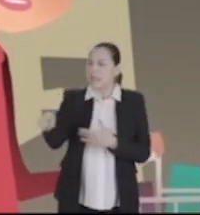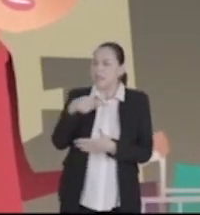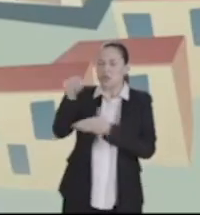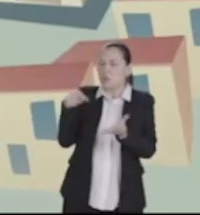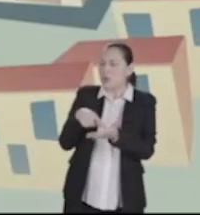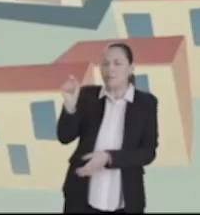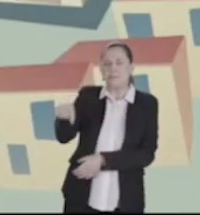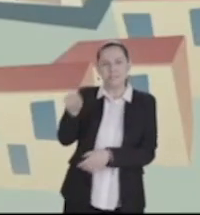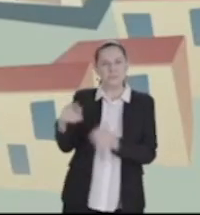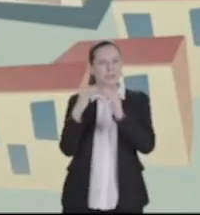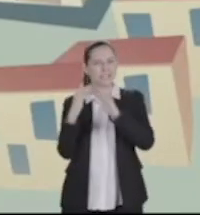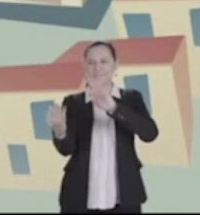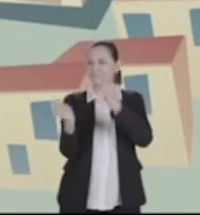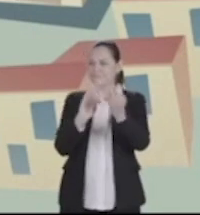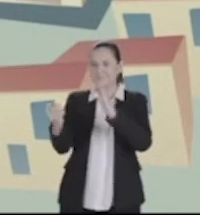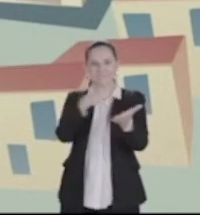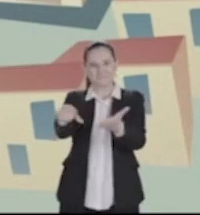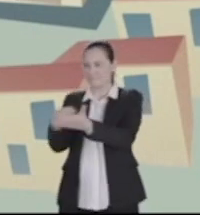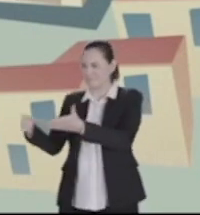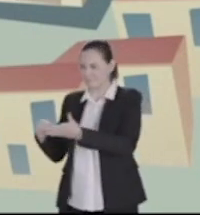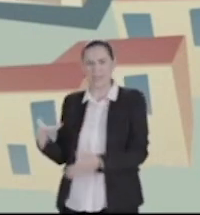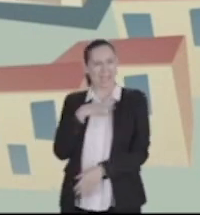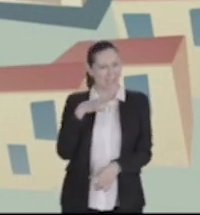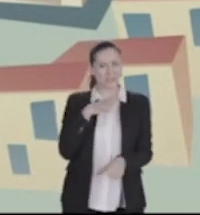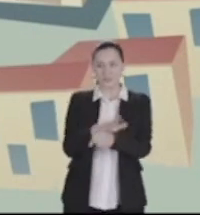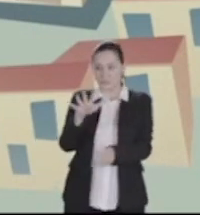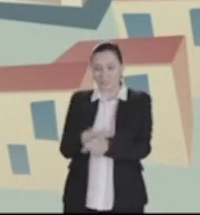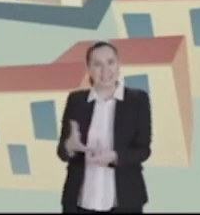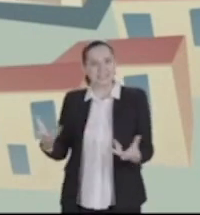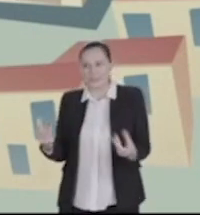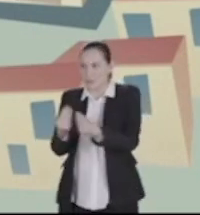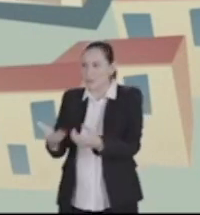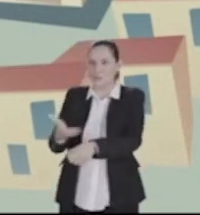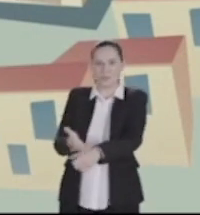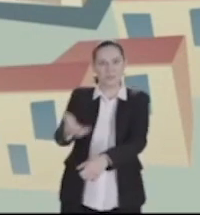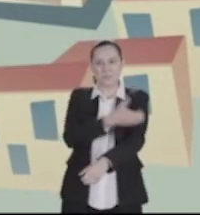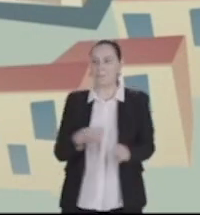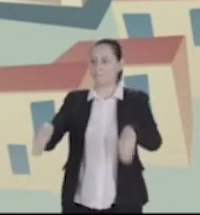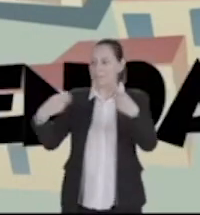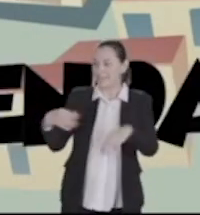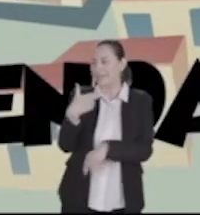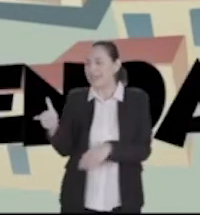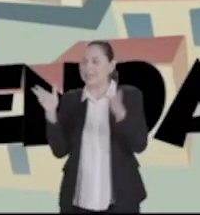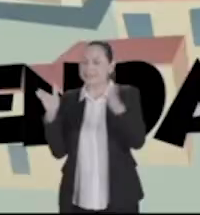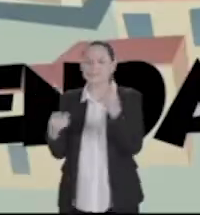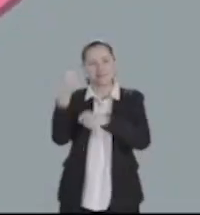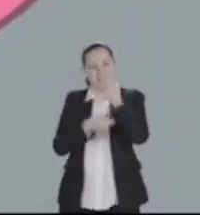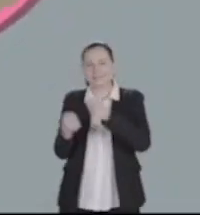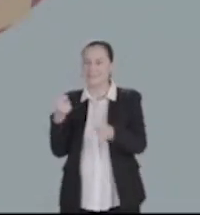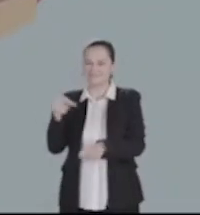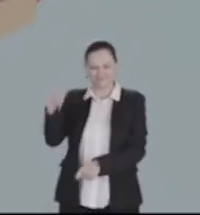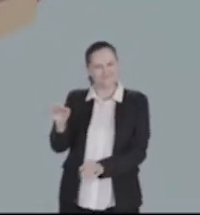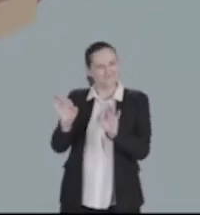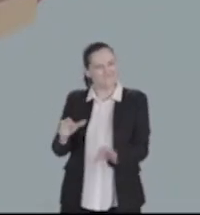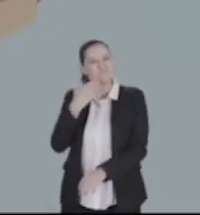en el lugar de siempre, no vayas lejos de casa. Todo lo tienes cerca, con tu gente, en el mercado, la fonda, la tiendita,